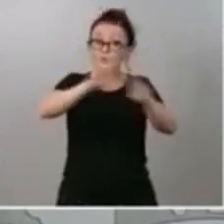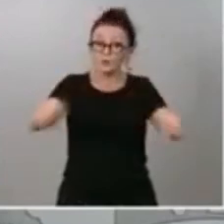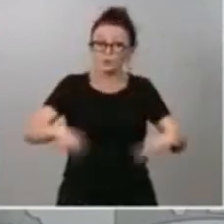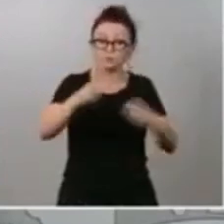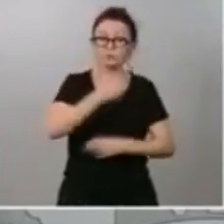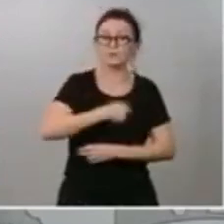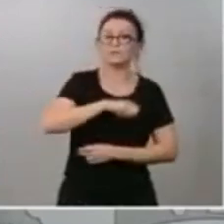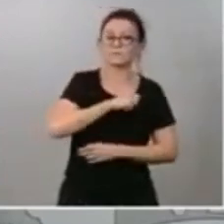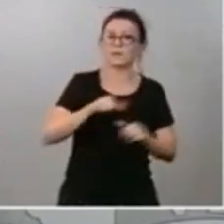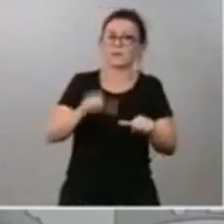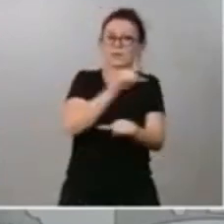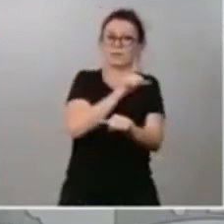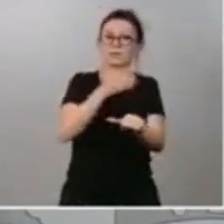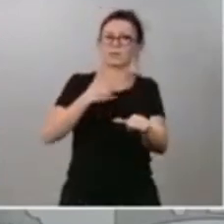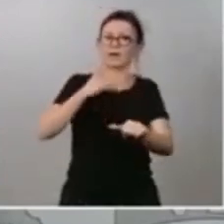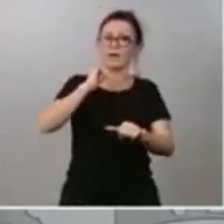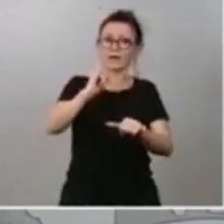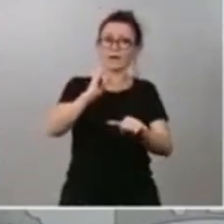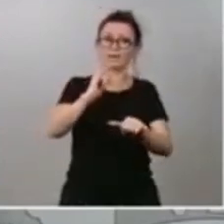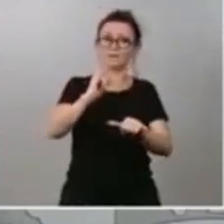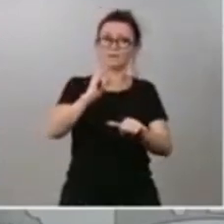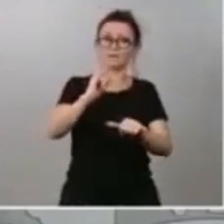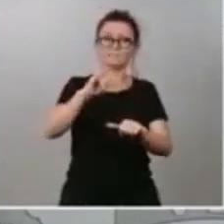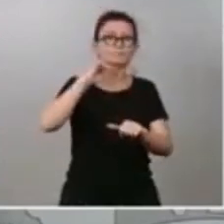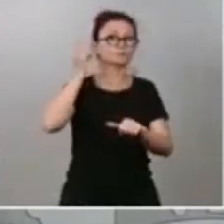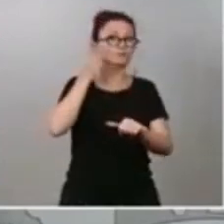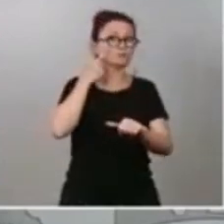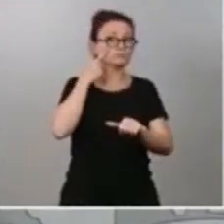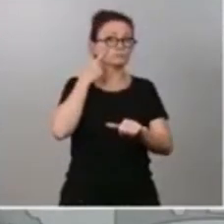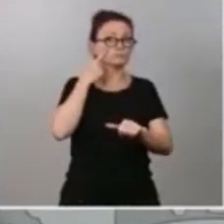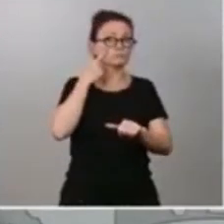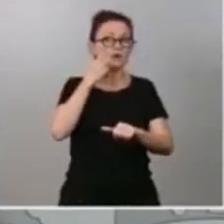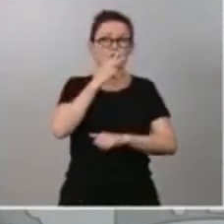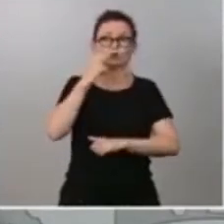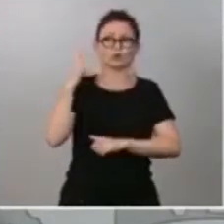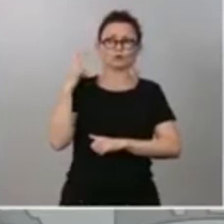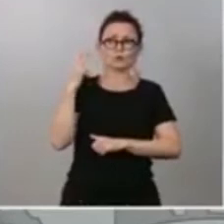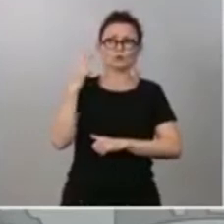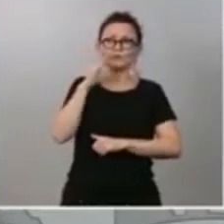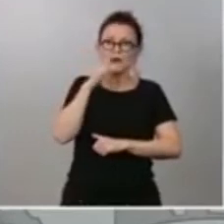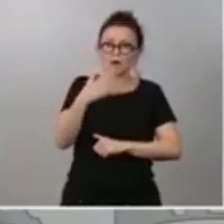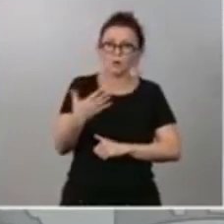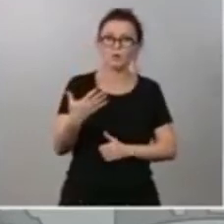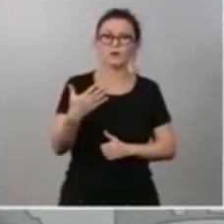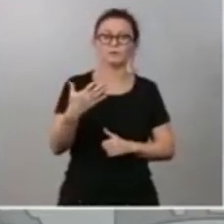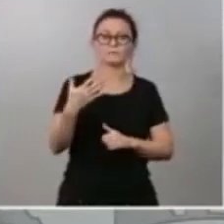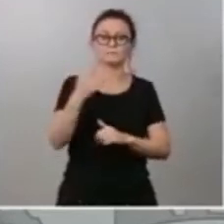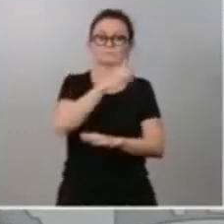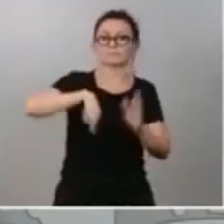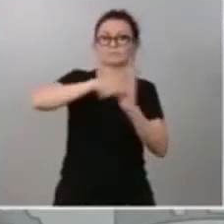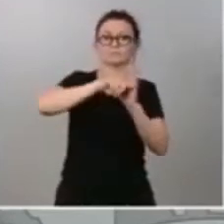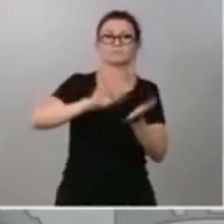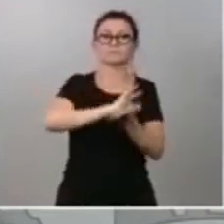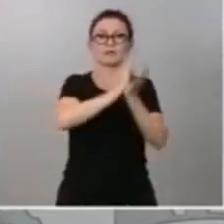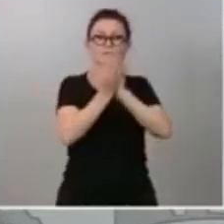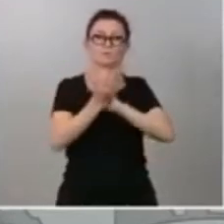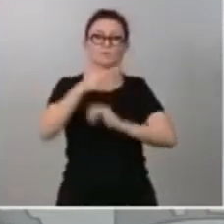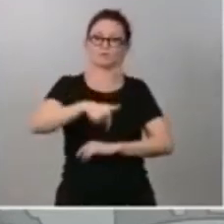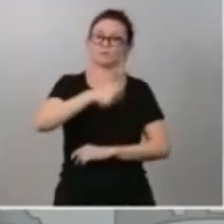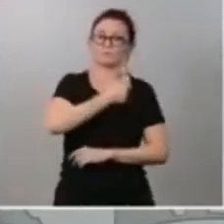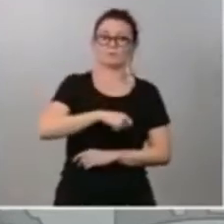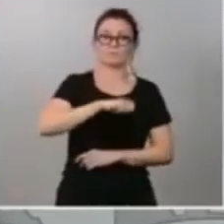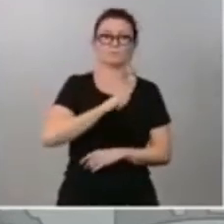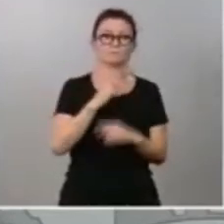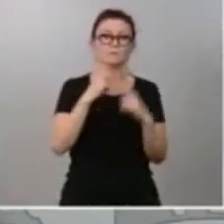en el cambio de ciclo político que vivimos dos años atrás y que hoy forman parte de las grandes transformaciones pendientes que está demandando también